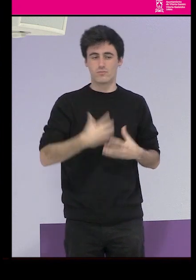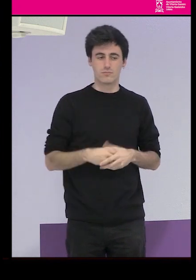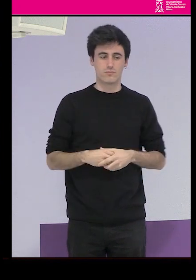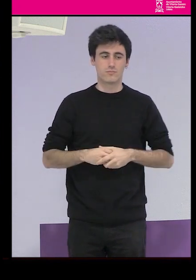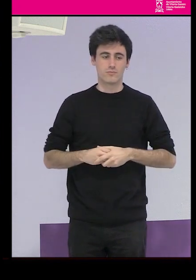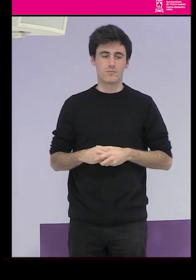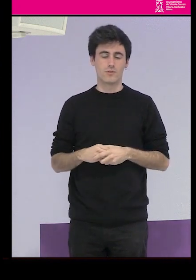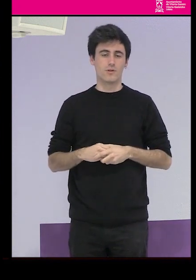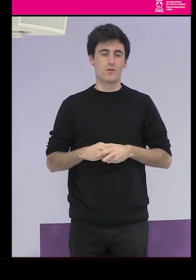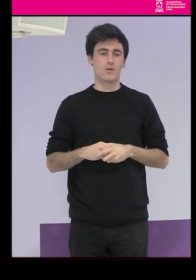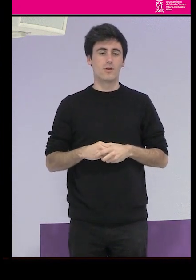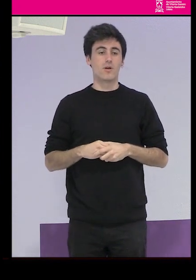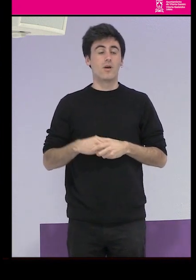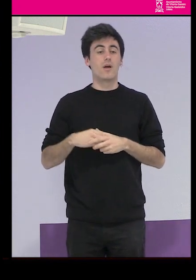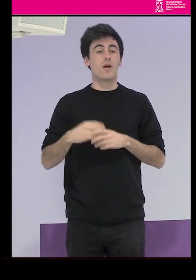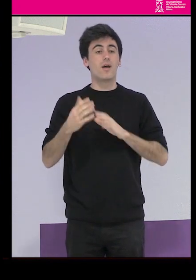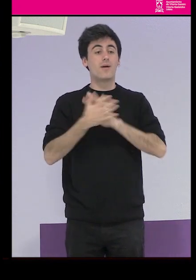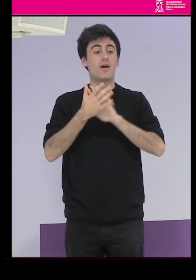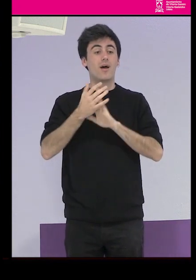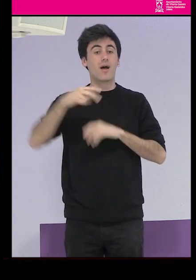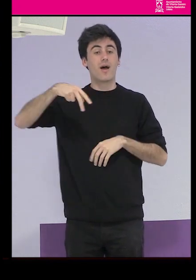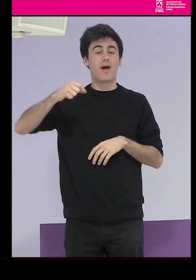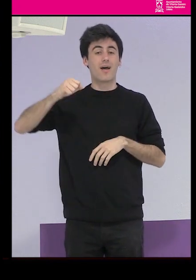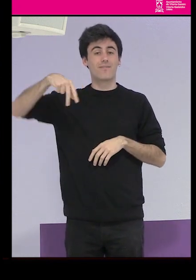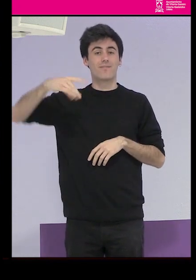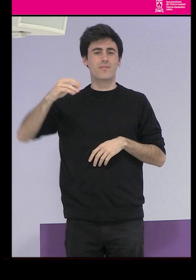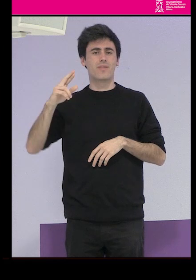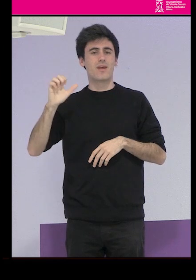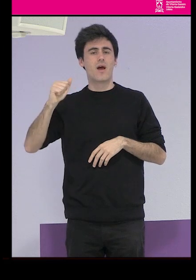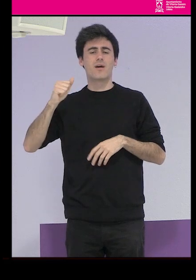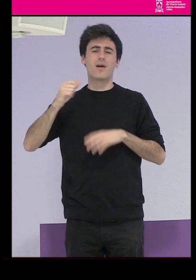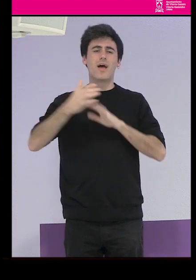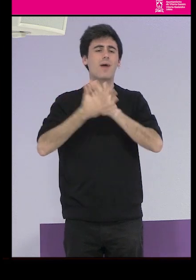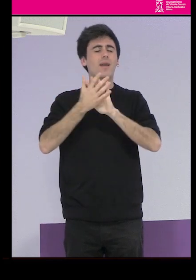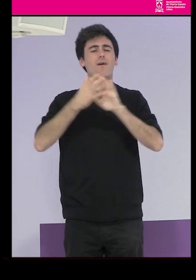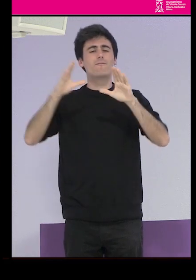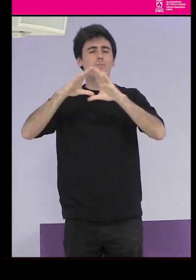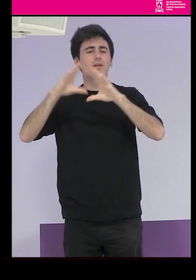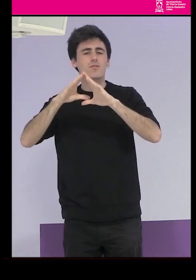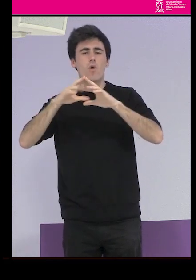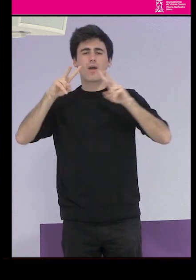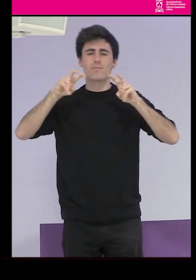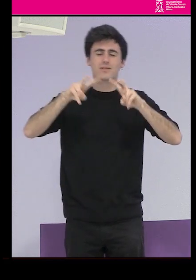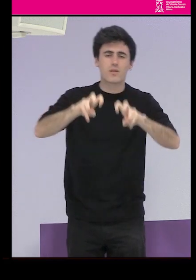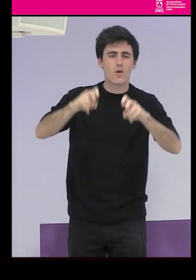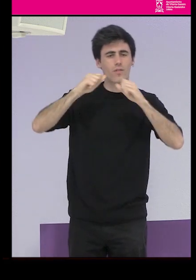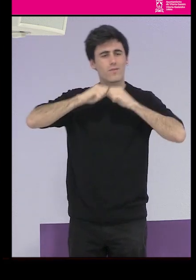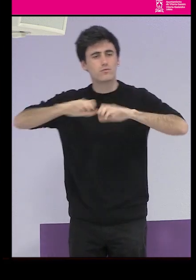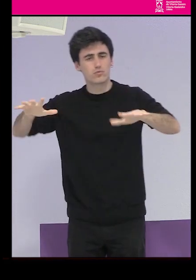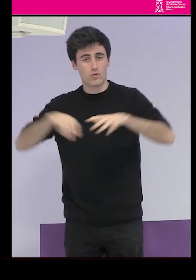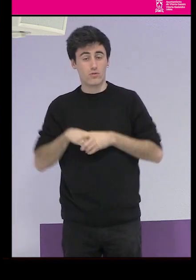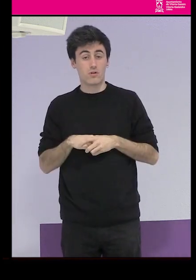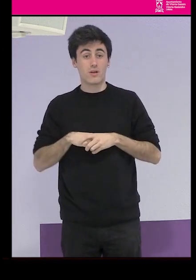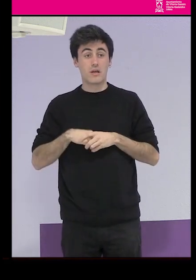Andrea Momutio para mí es hablar de feminismo, de investigación, de difusión y a juzgar por sus